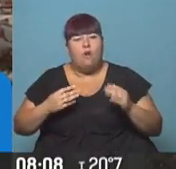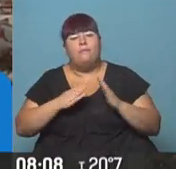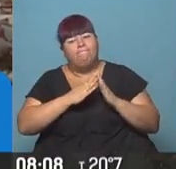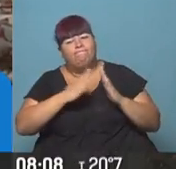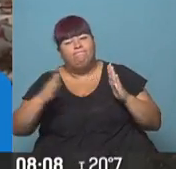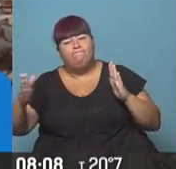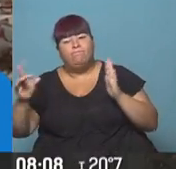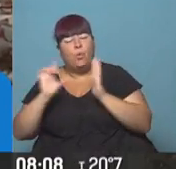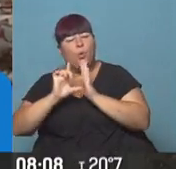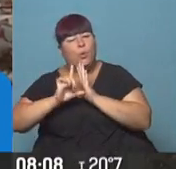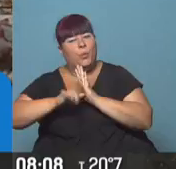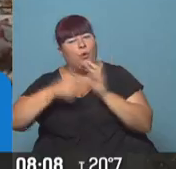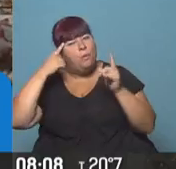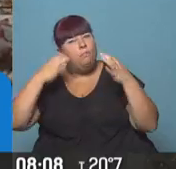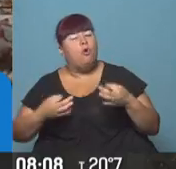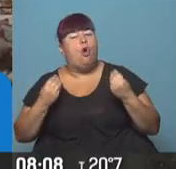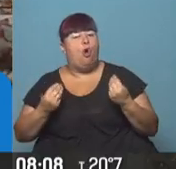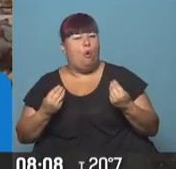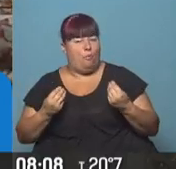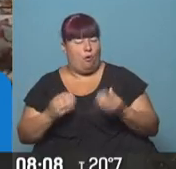tiempo, mucho tiempo ejecutarlas.